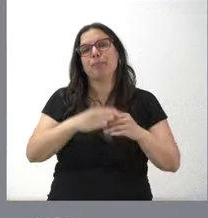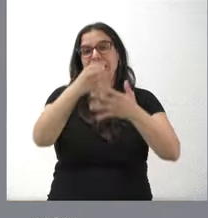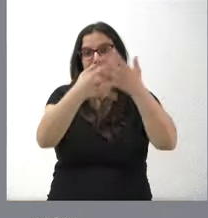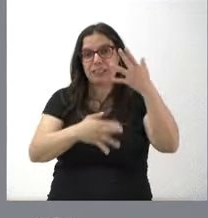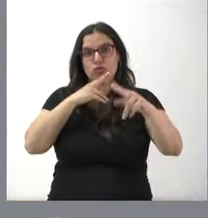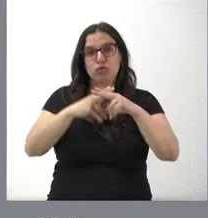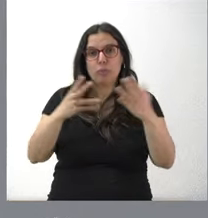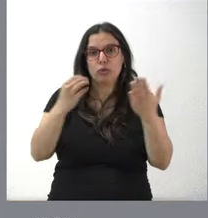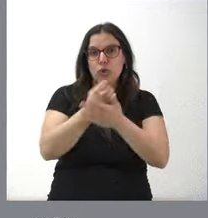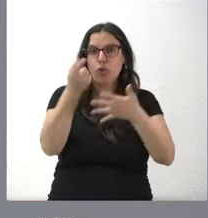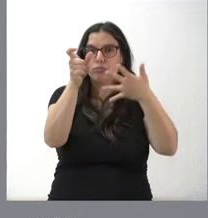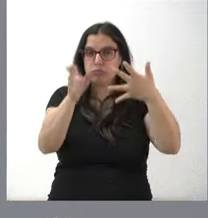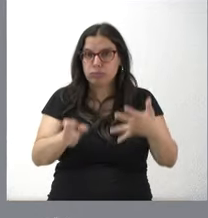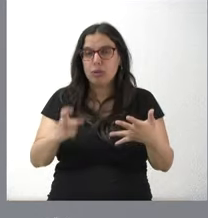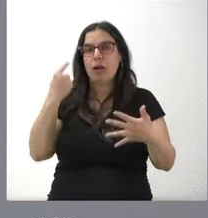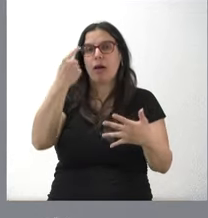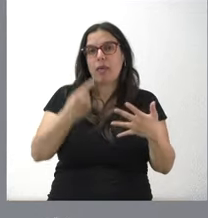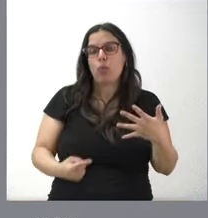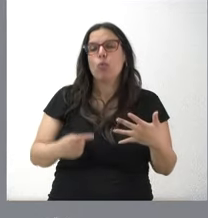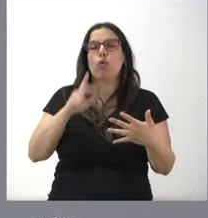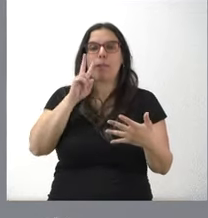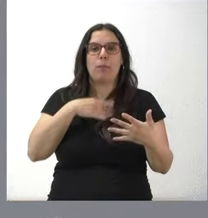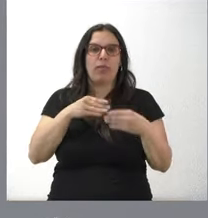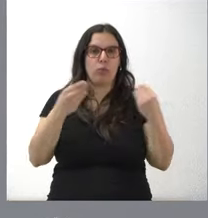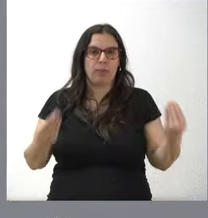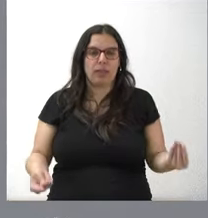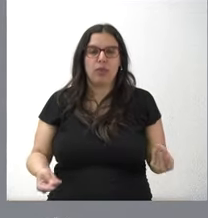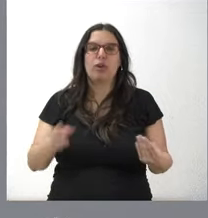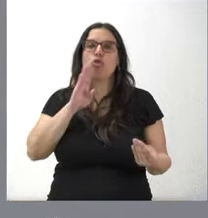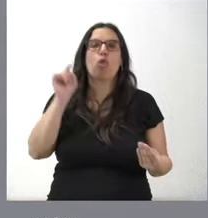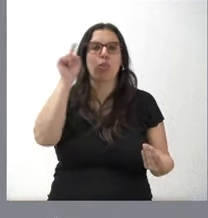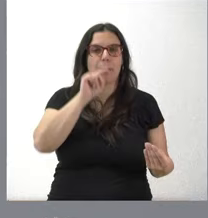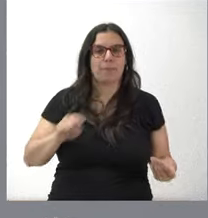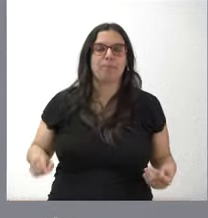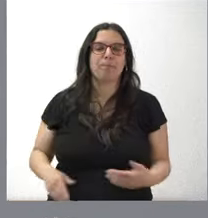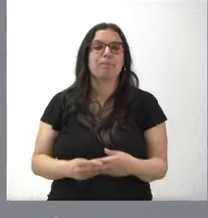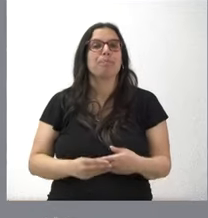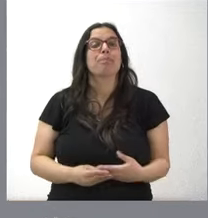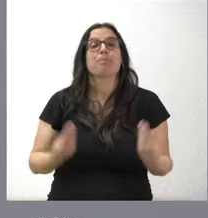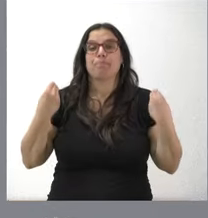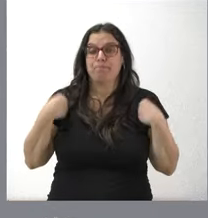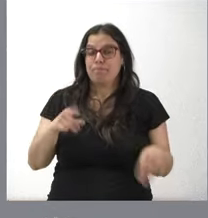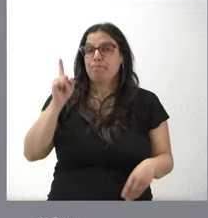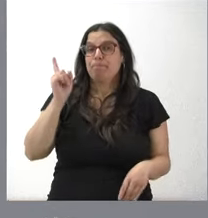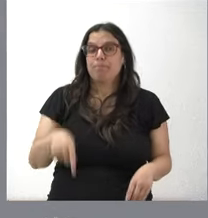de los mismos con el importe para cada uno de ellos y su ubicación. De la misma forma